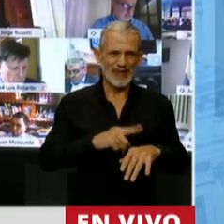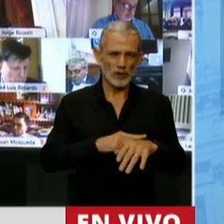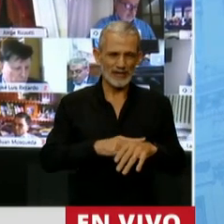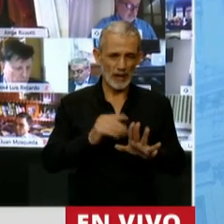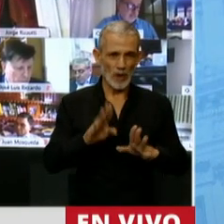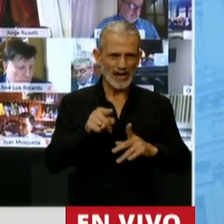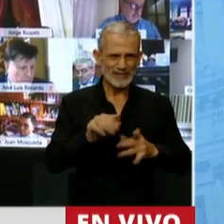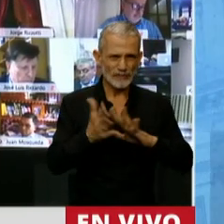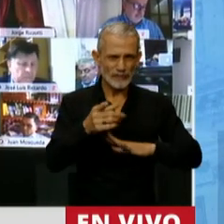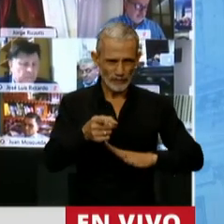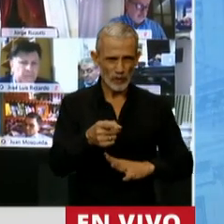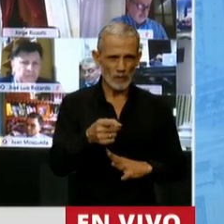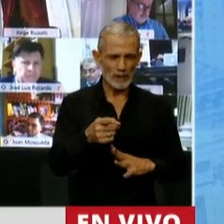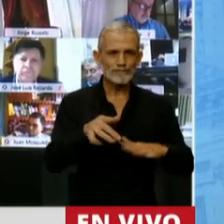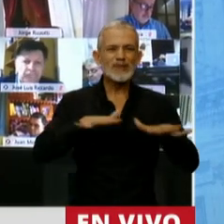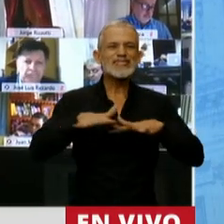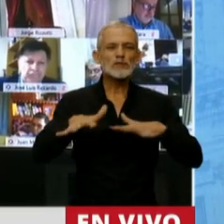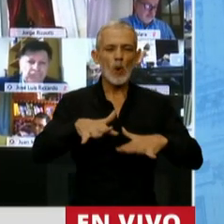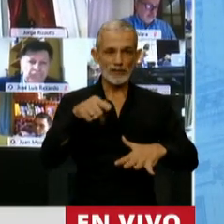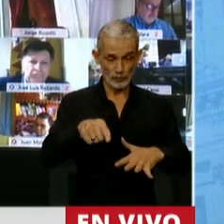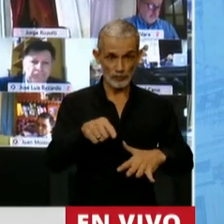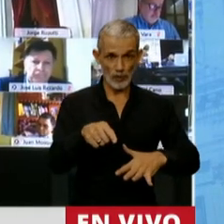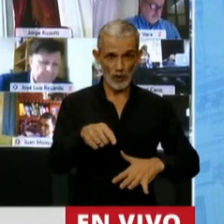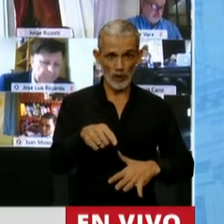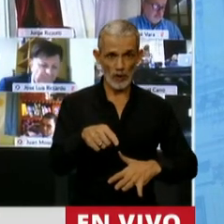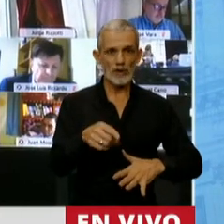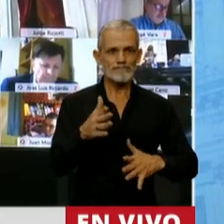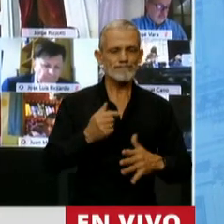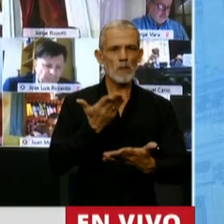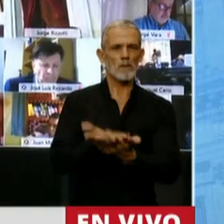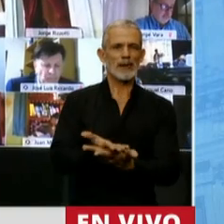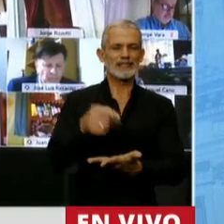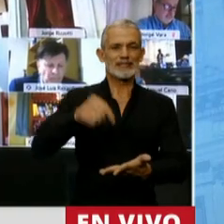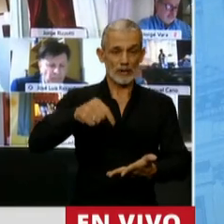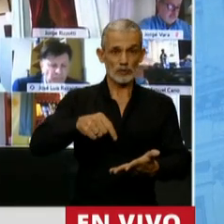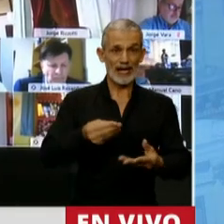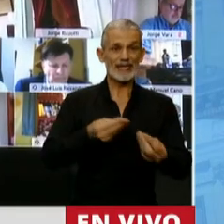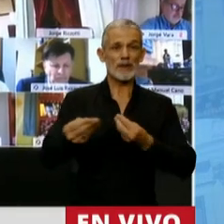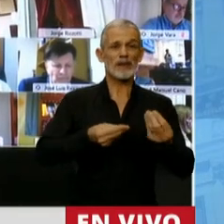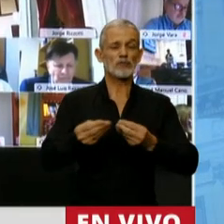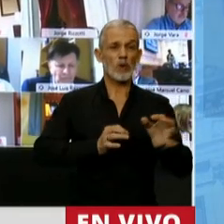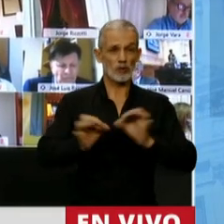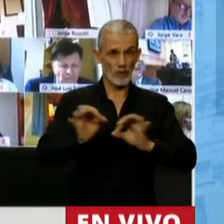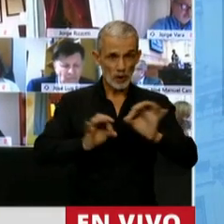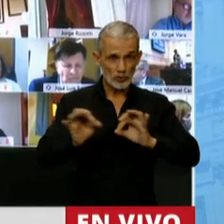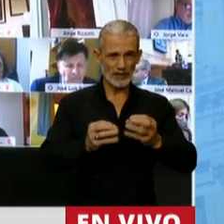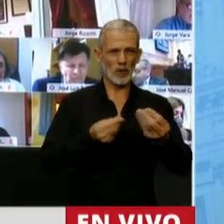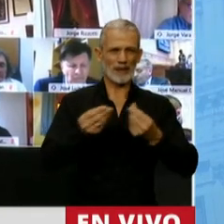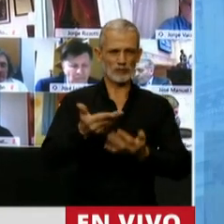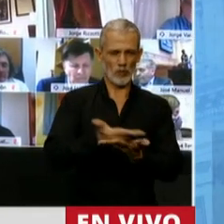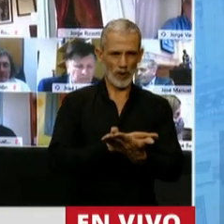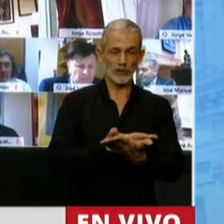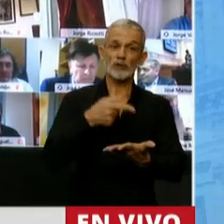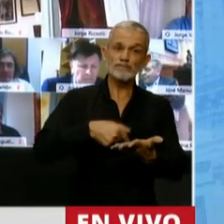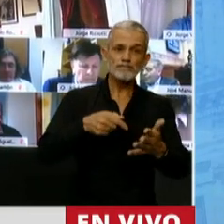Y es en ese escenario en el que presentamos este proyecto de presupuesto.